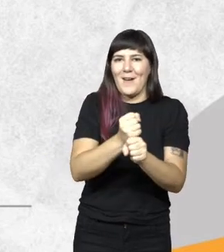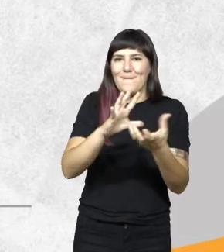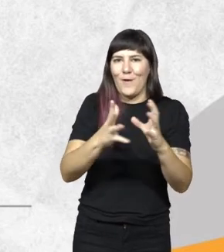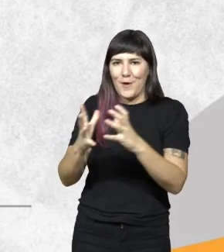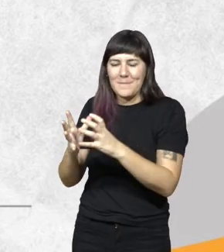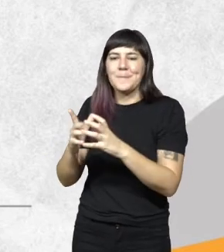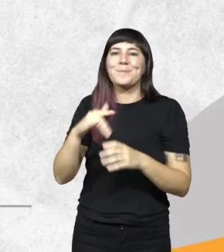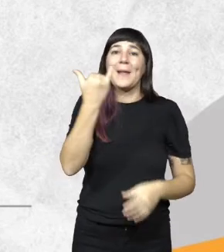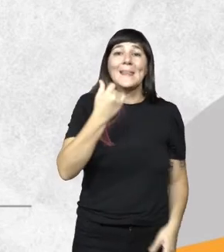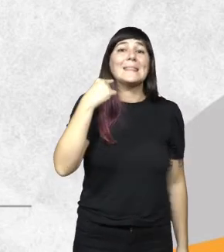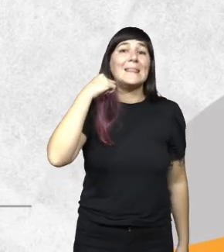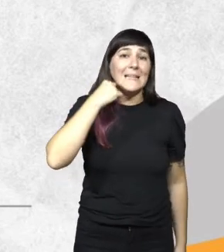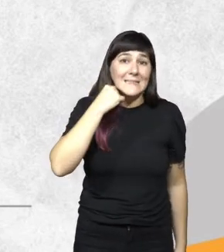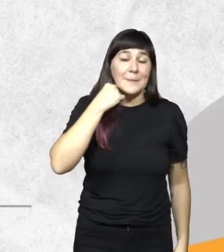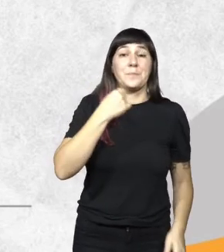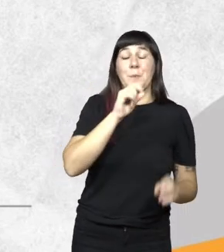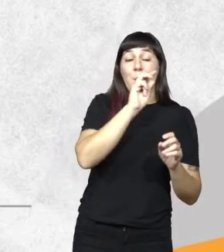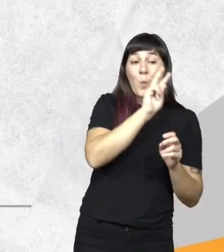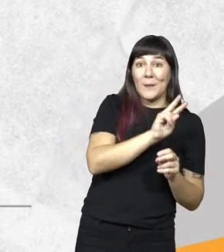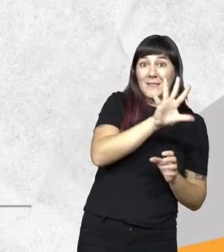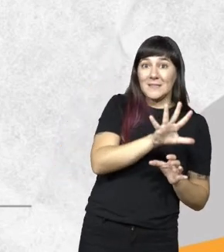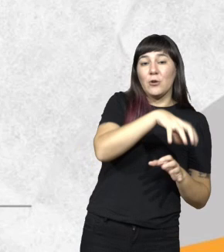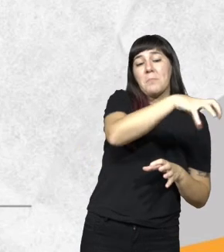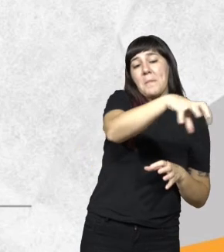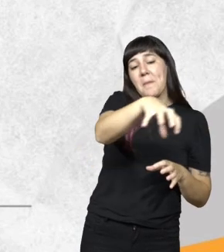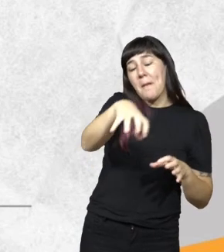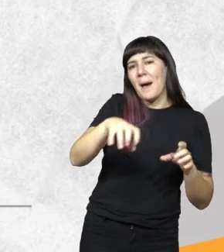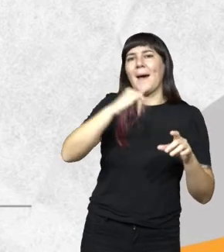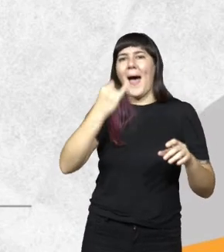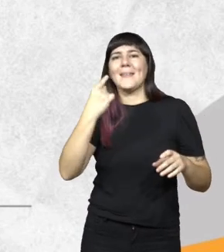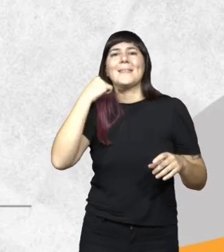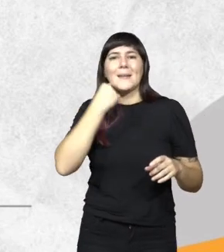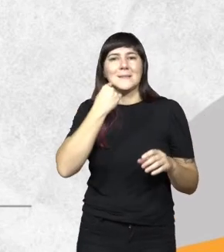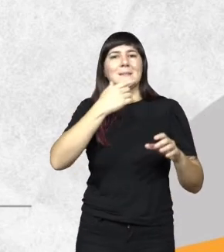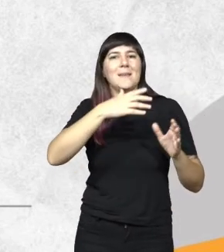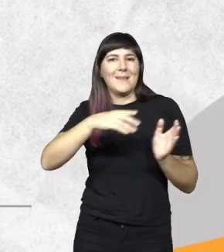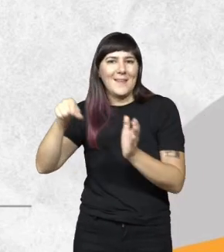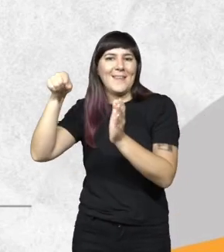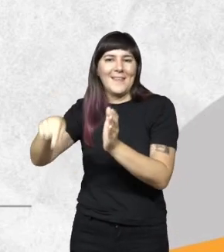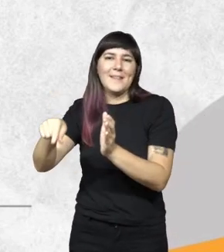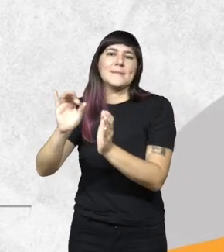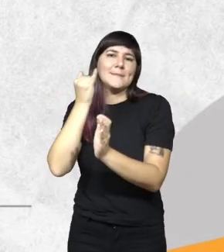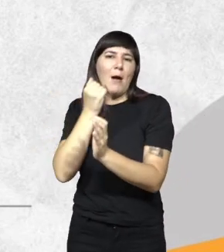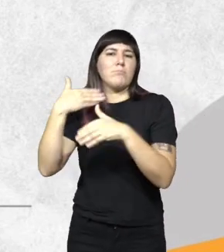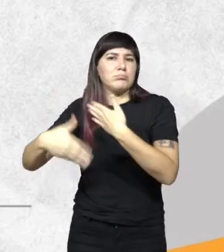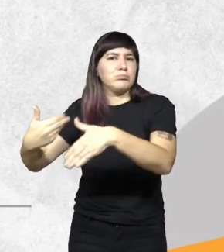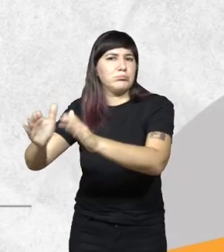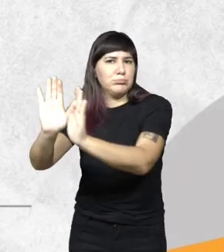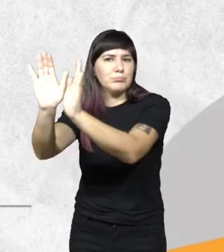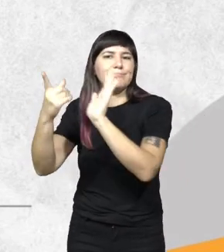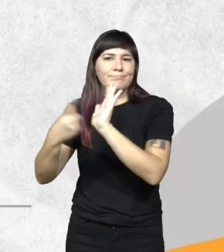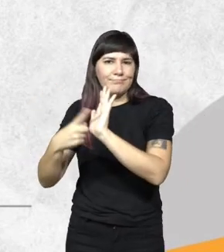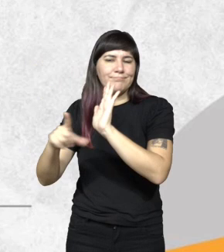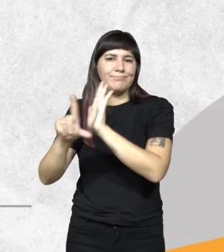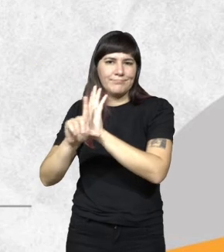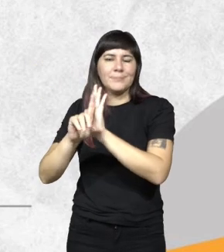momento tenemos 13 de los 25 que andan por ahí todavía en proceso y tenemos el tratamiento de todas estas